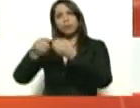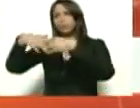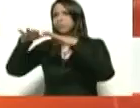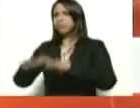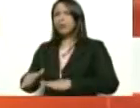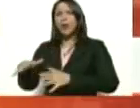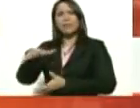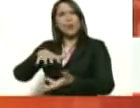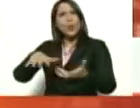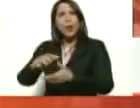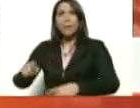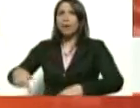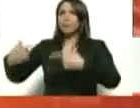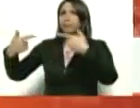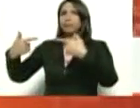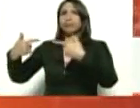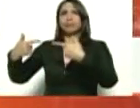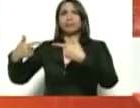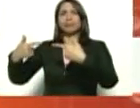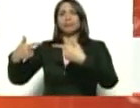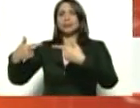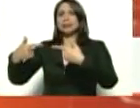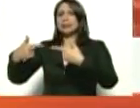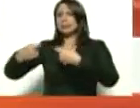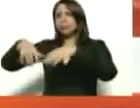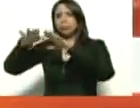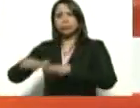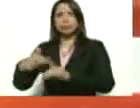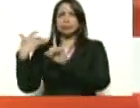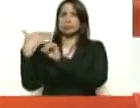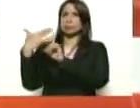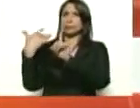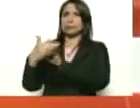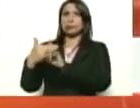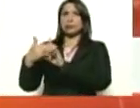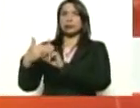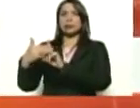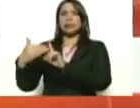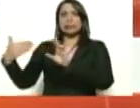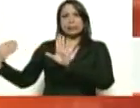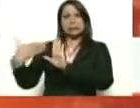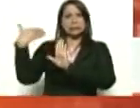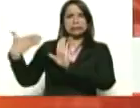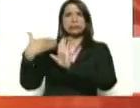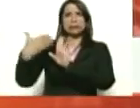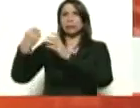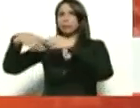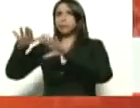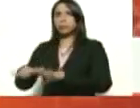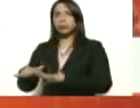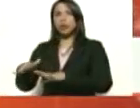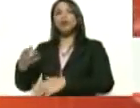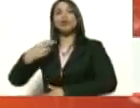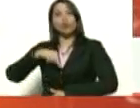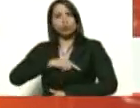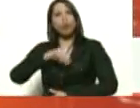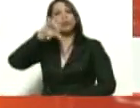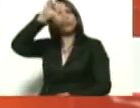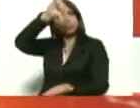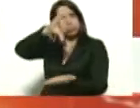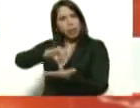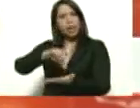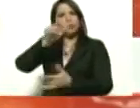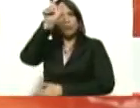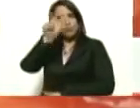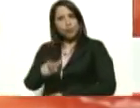cesen las hostilidades, cesen la conspiración, cesen el terrorismo y pongamos en el centro al ser humano,